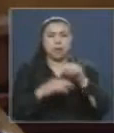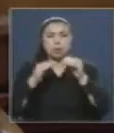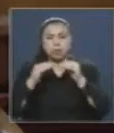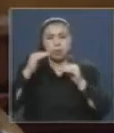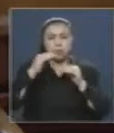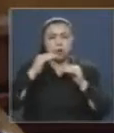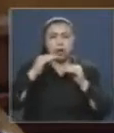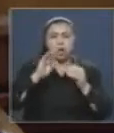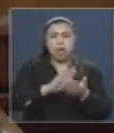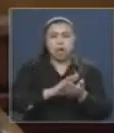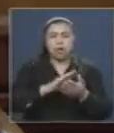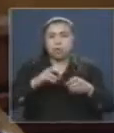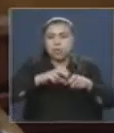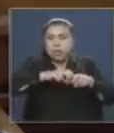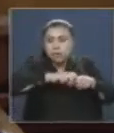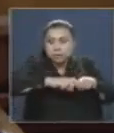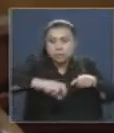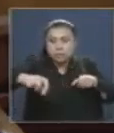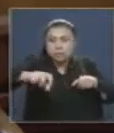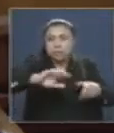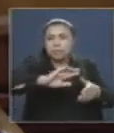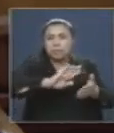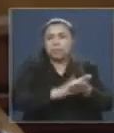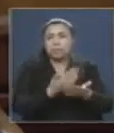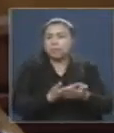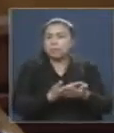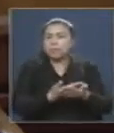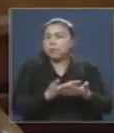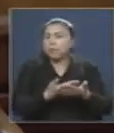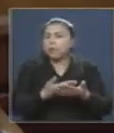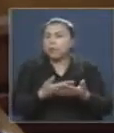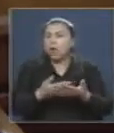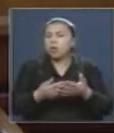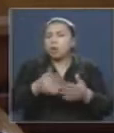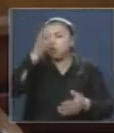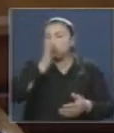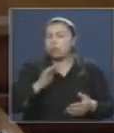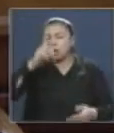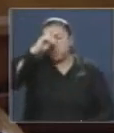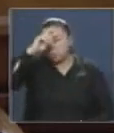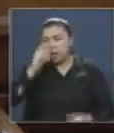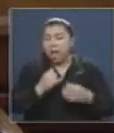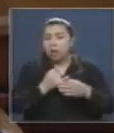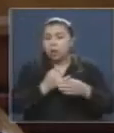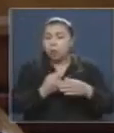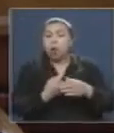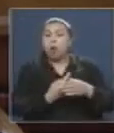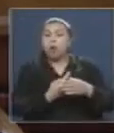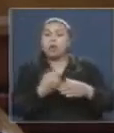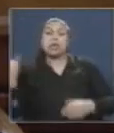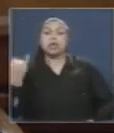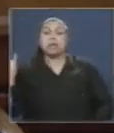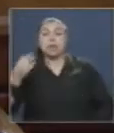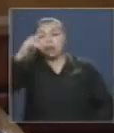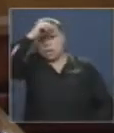sanitaria a las que se están viendo expuestos tanto los usuarios y trabajadores del consultorio externo de Valdivia, que desde el